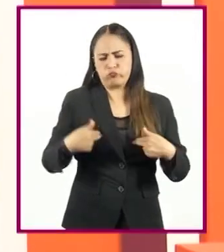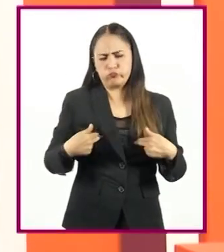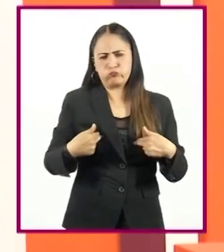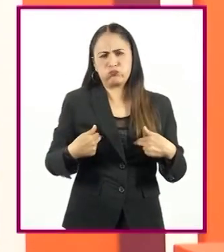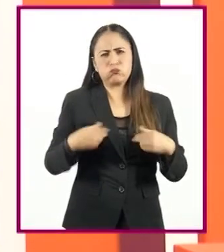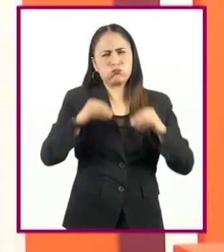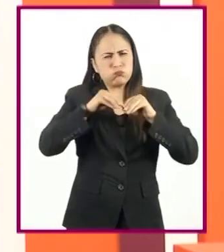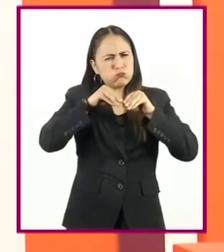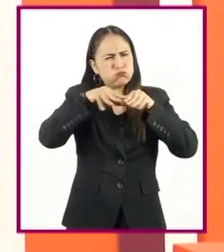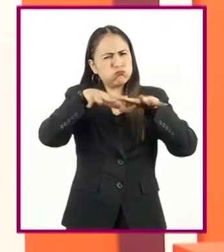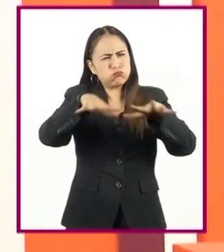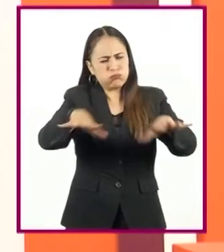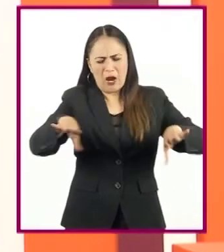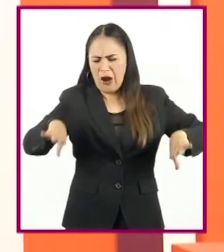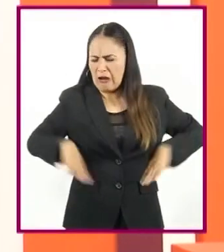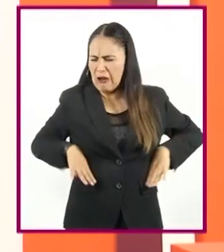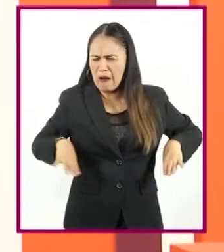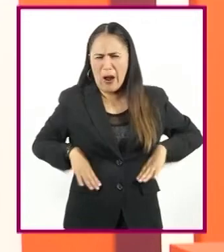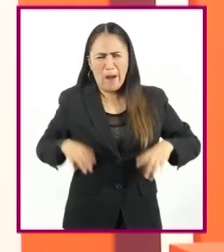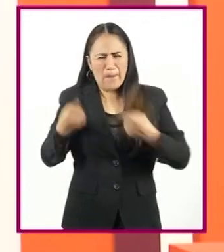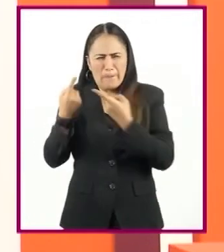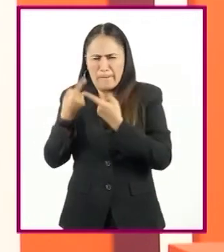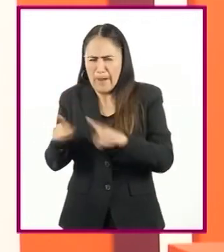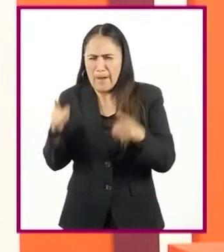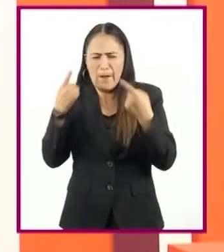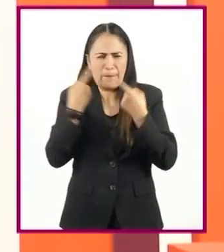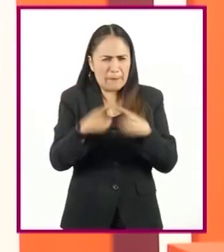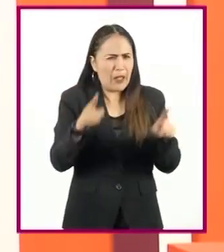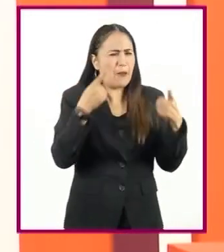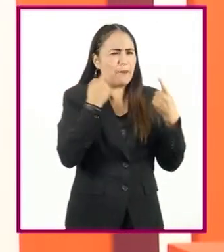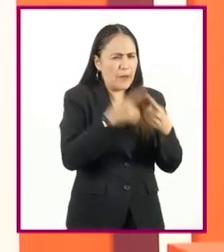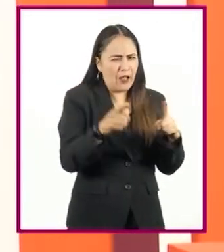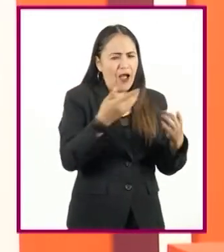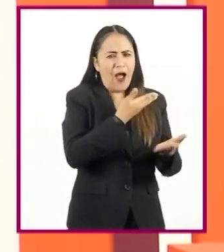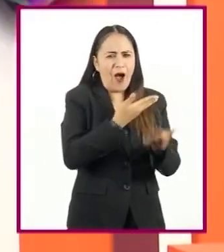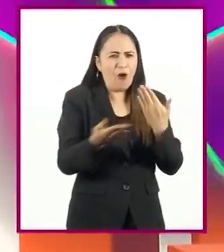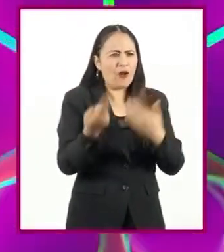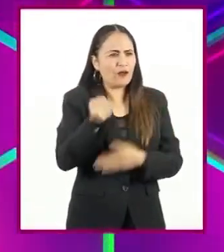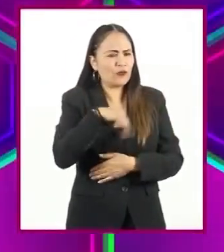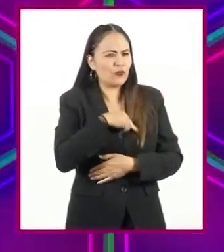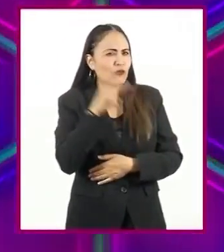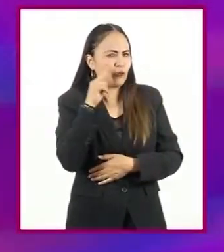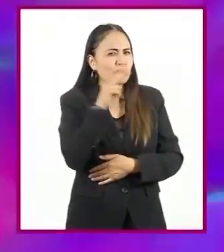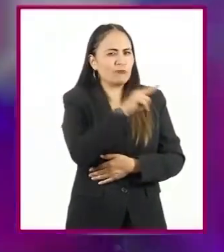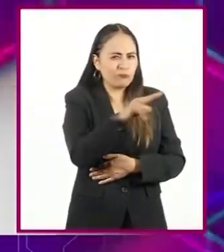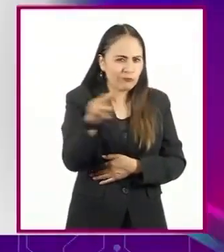dando como resultado la gran biodiversidad que actualmente conocemos.